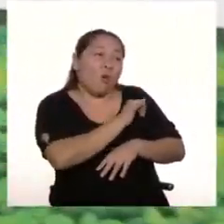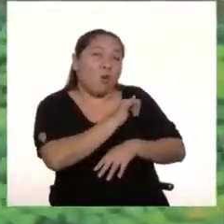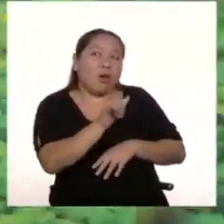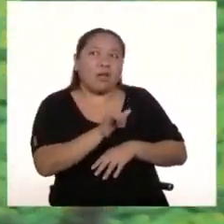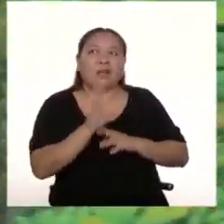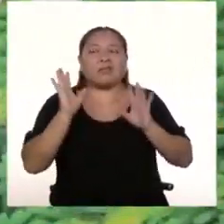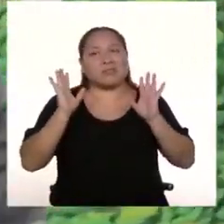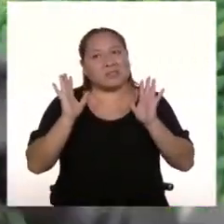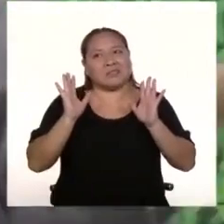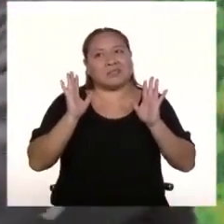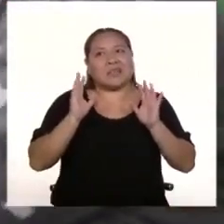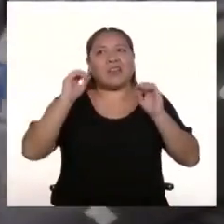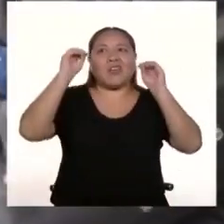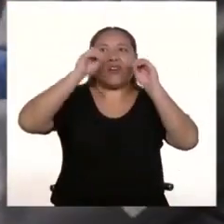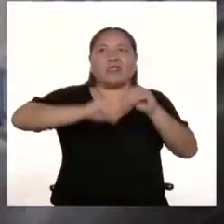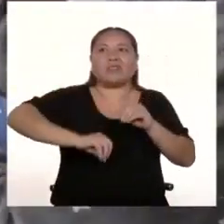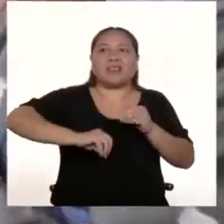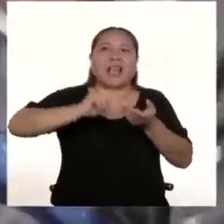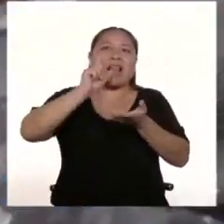artistas que llenan al Lima de color.